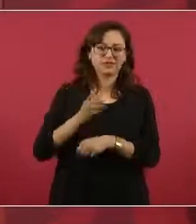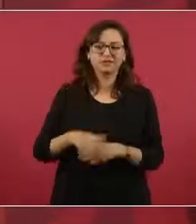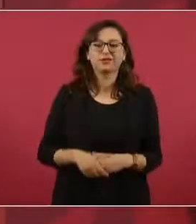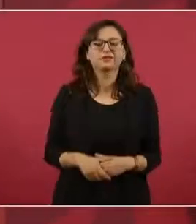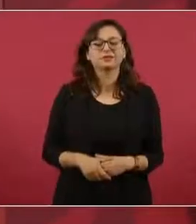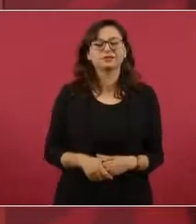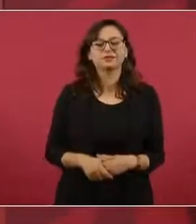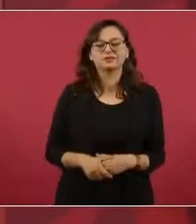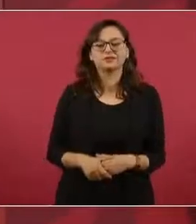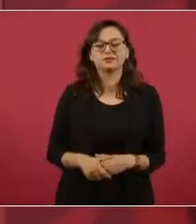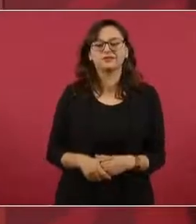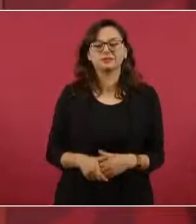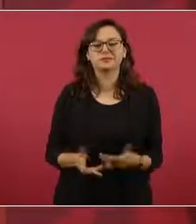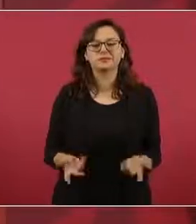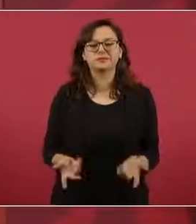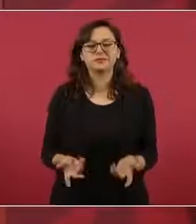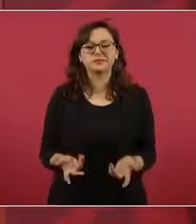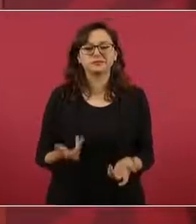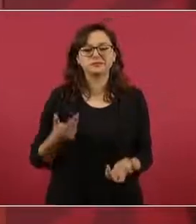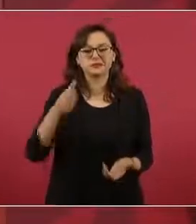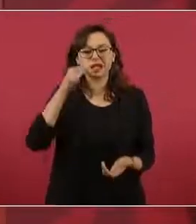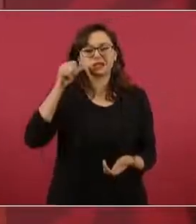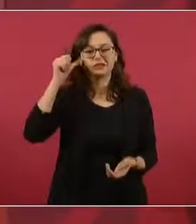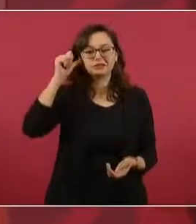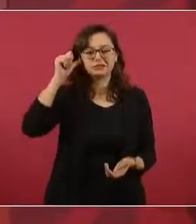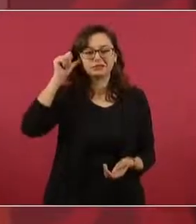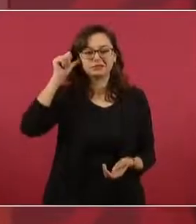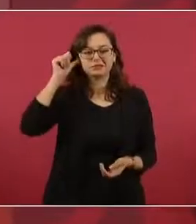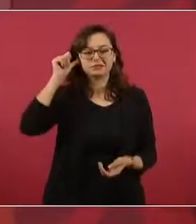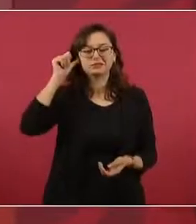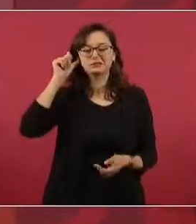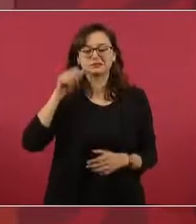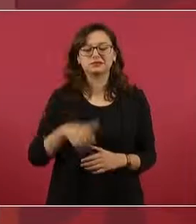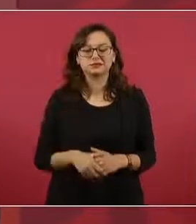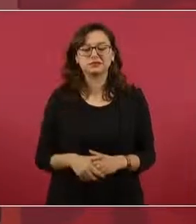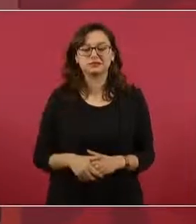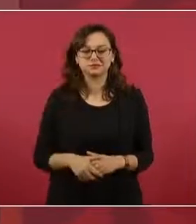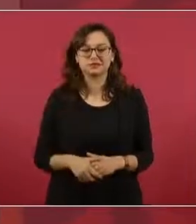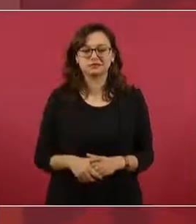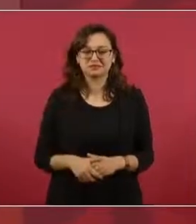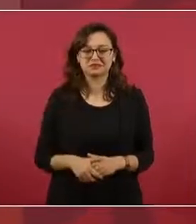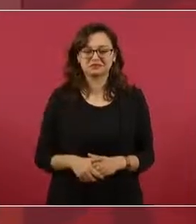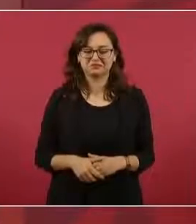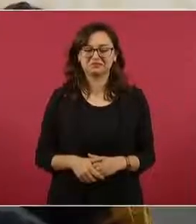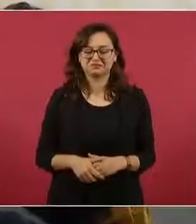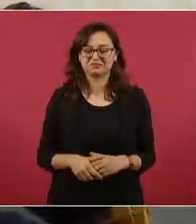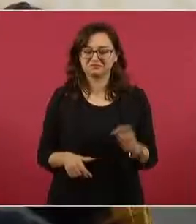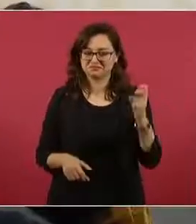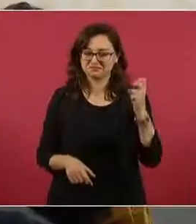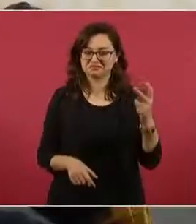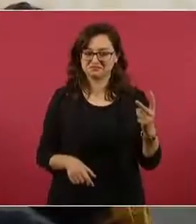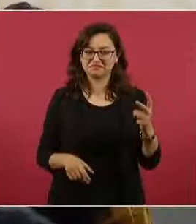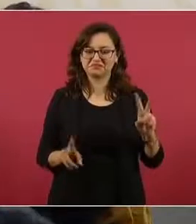sí creo que fue ayer sobre los dos temas